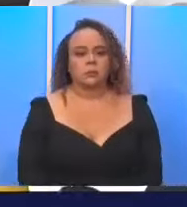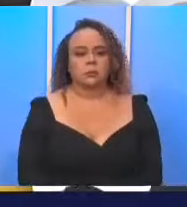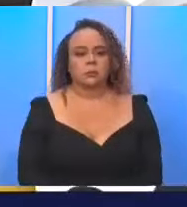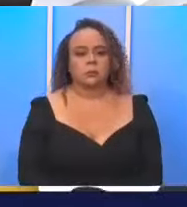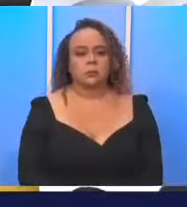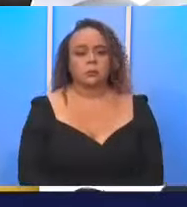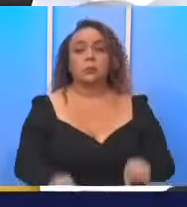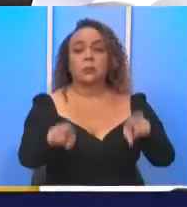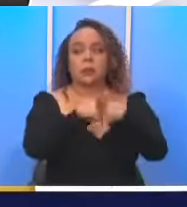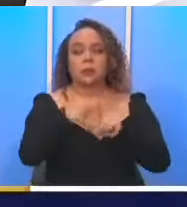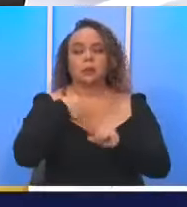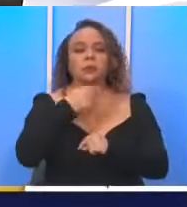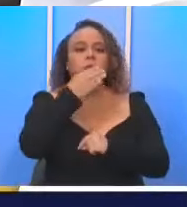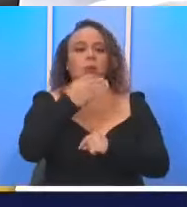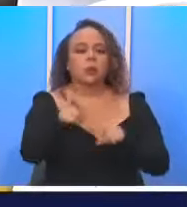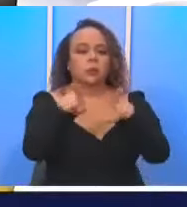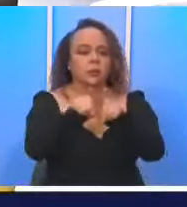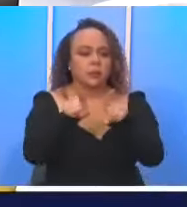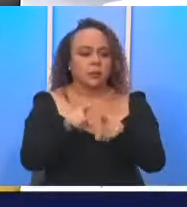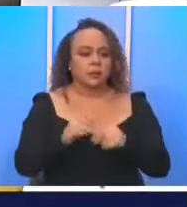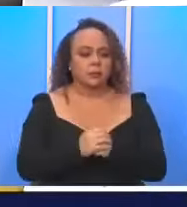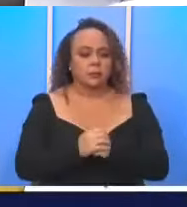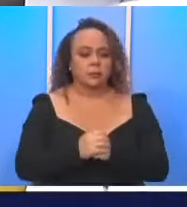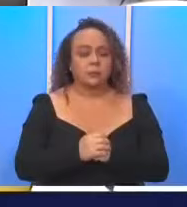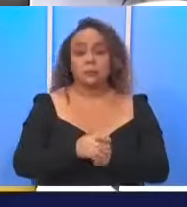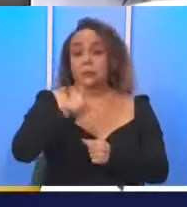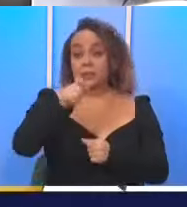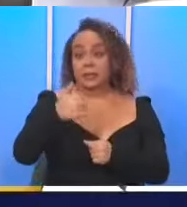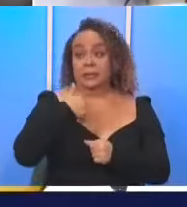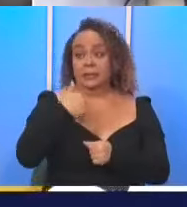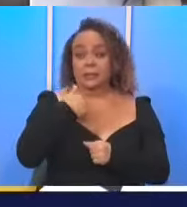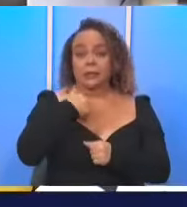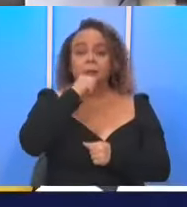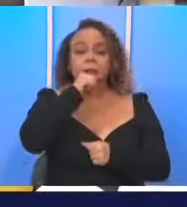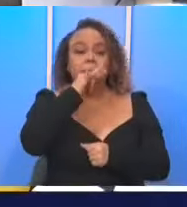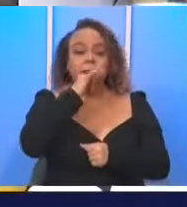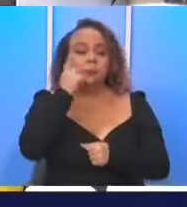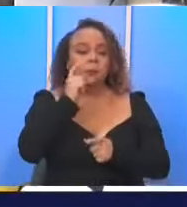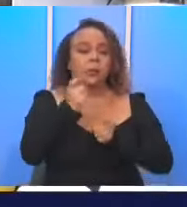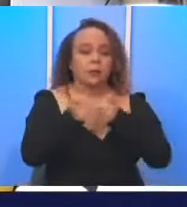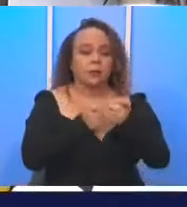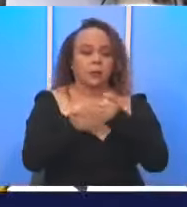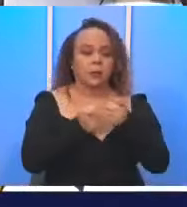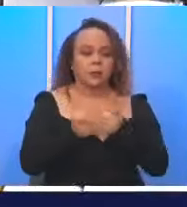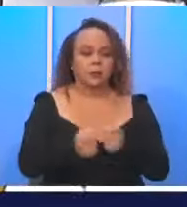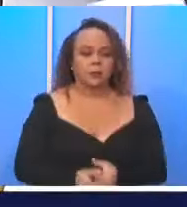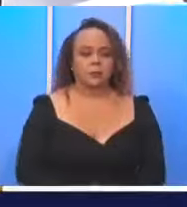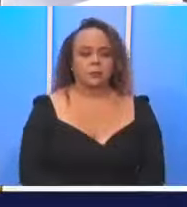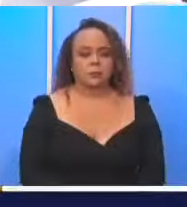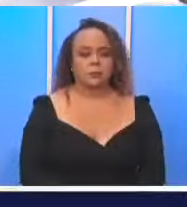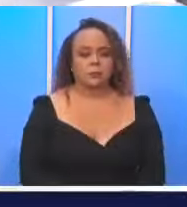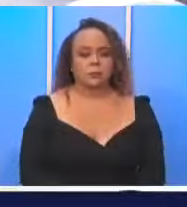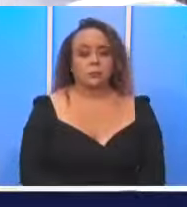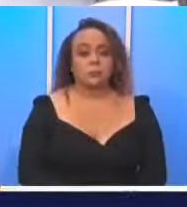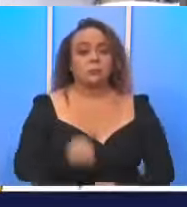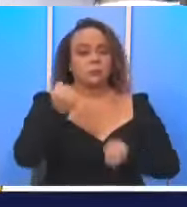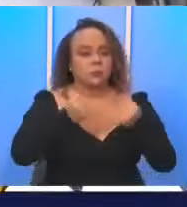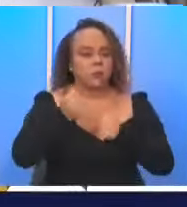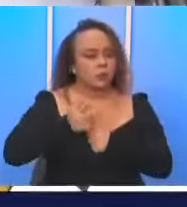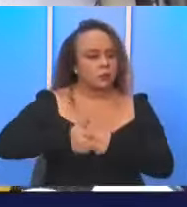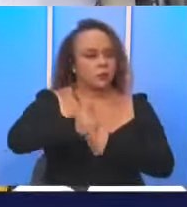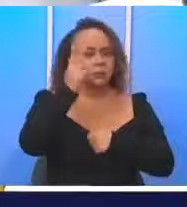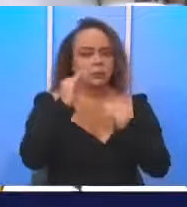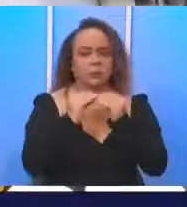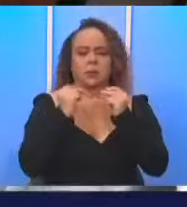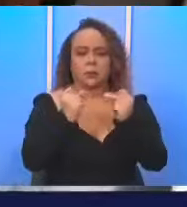Pero también yo sugiero que también deberían de ver este tránsito para como regular que el vehículo transiste